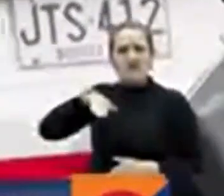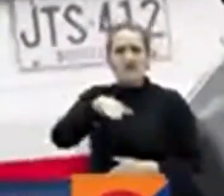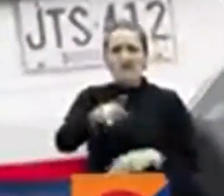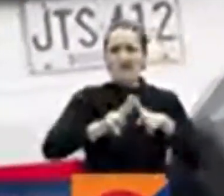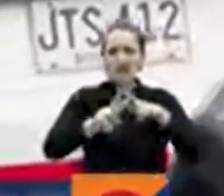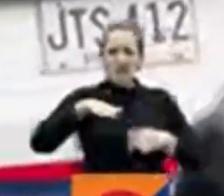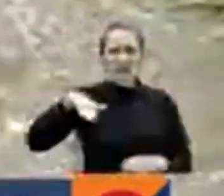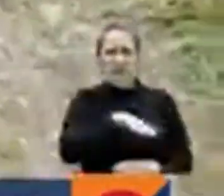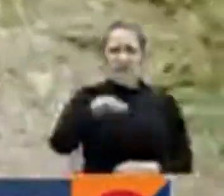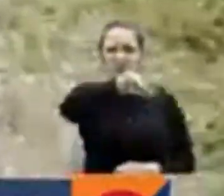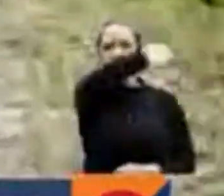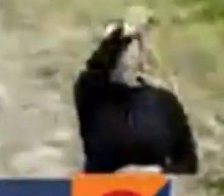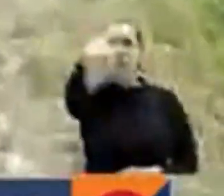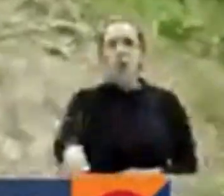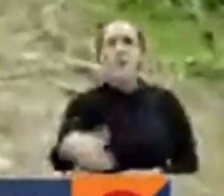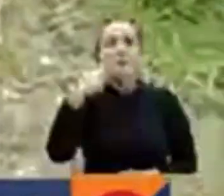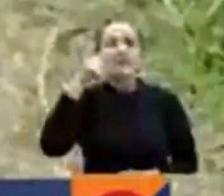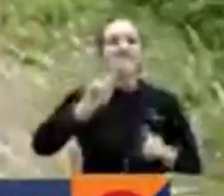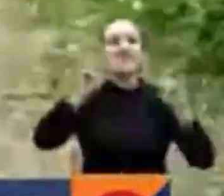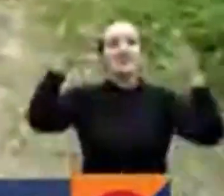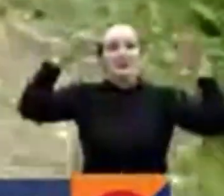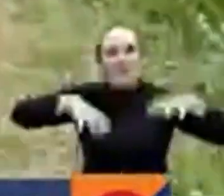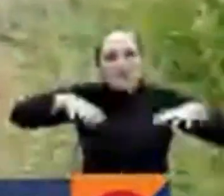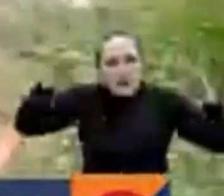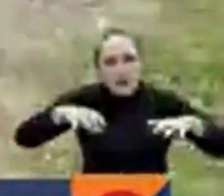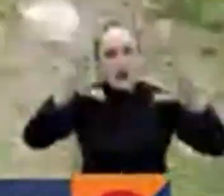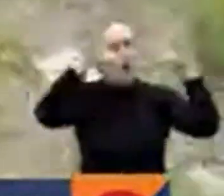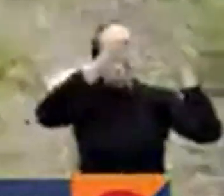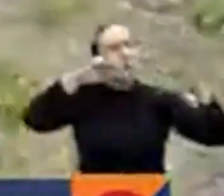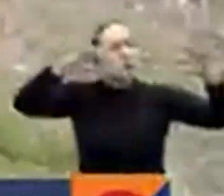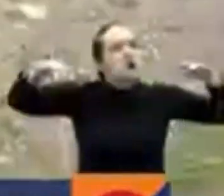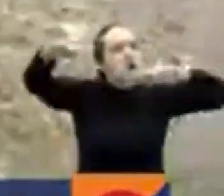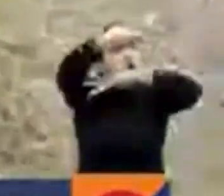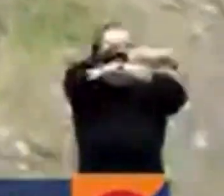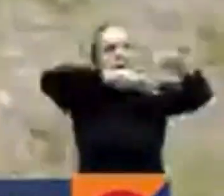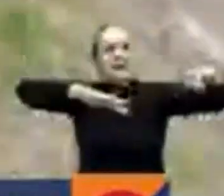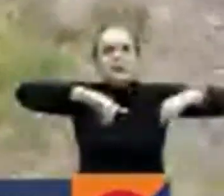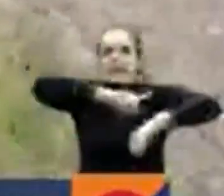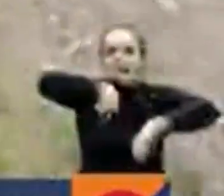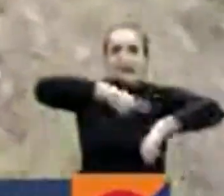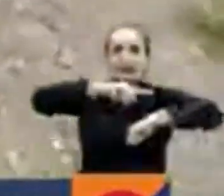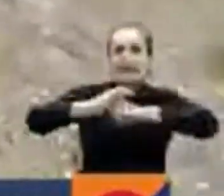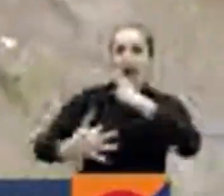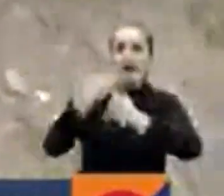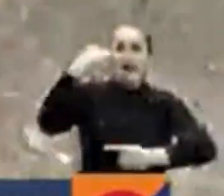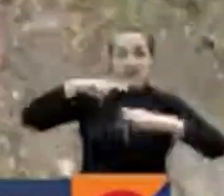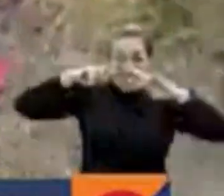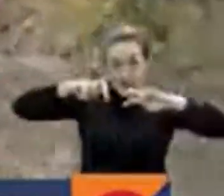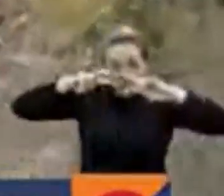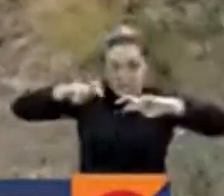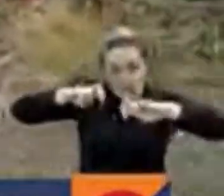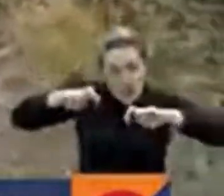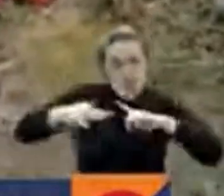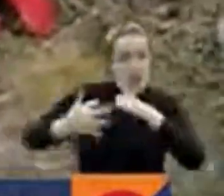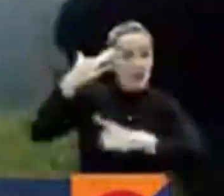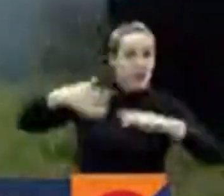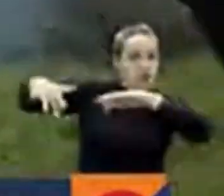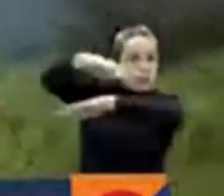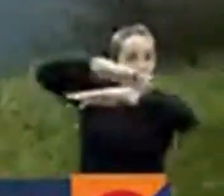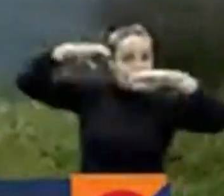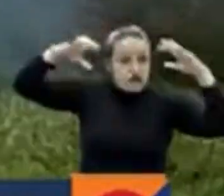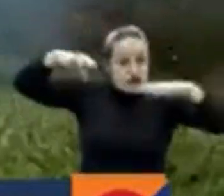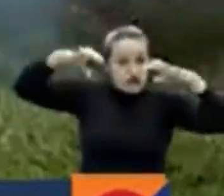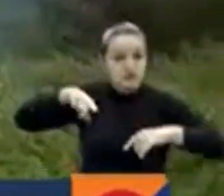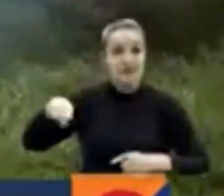velocidad. Si bien es cierto que la lluvia y la constante neblina son factores que han retrasado y dificultado el rastreo de esta amplia zona, donde